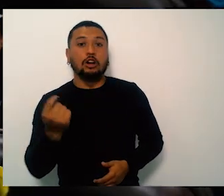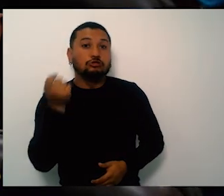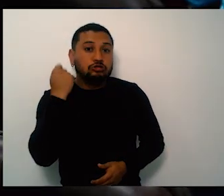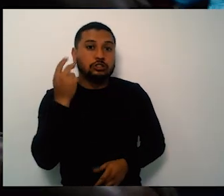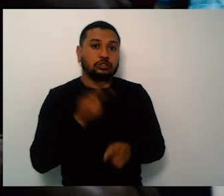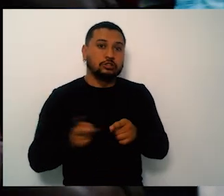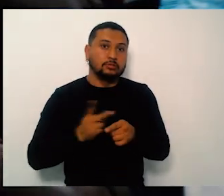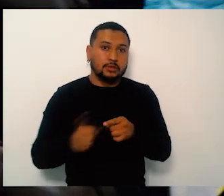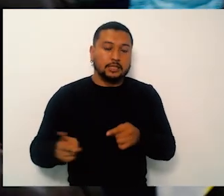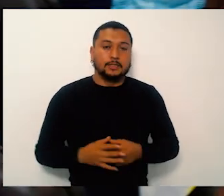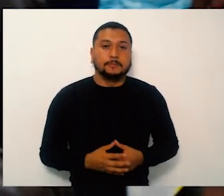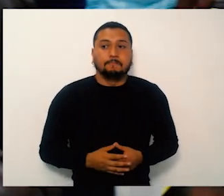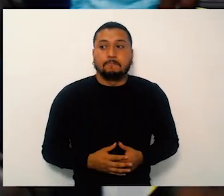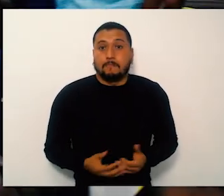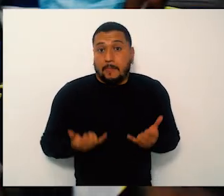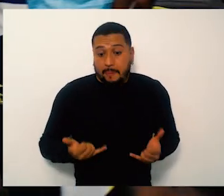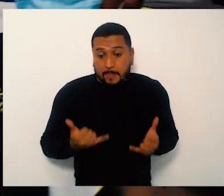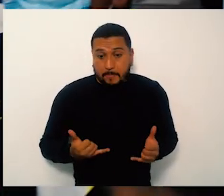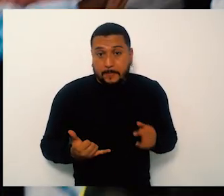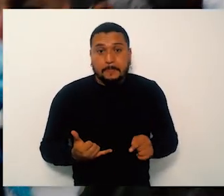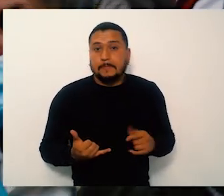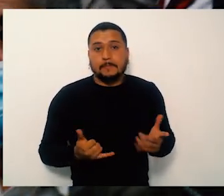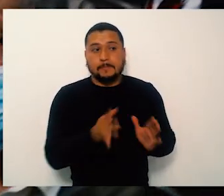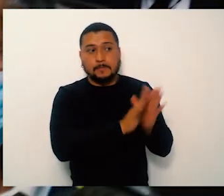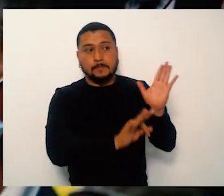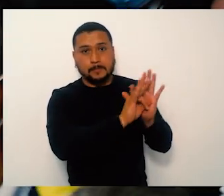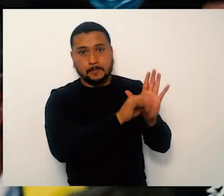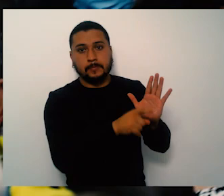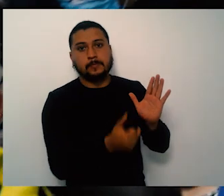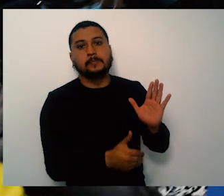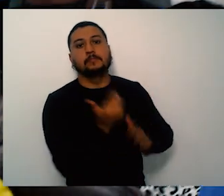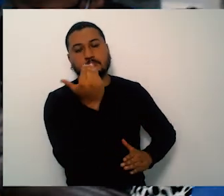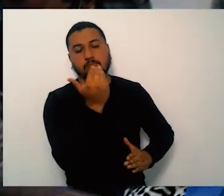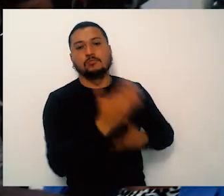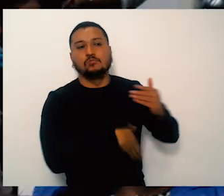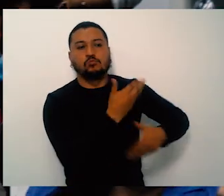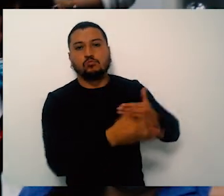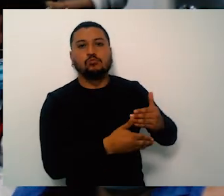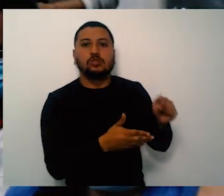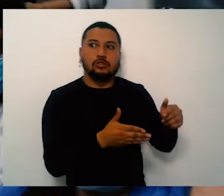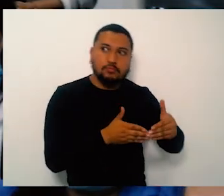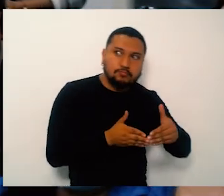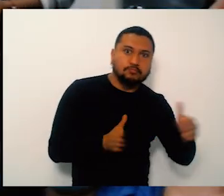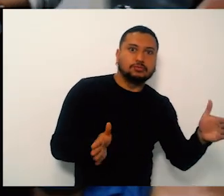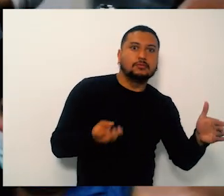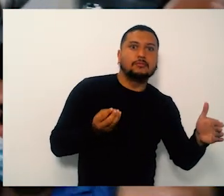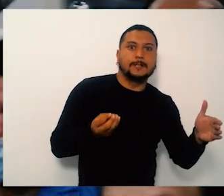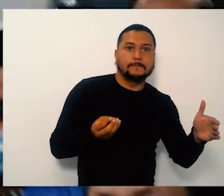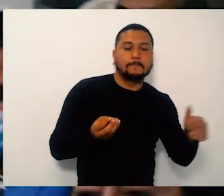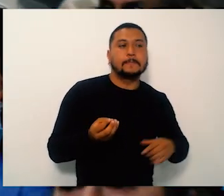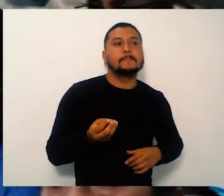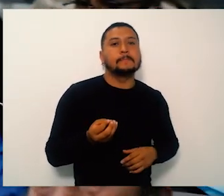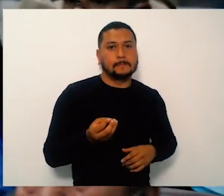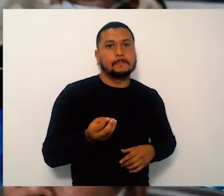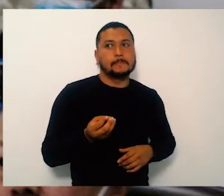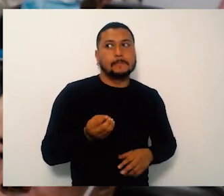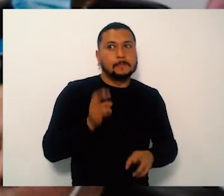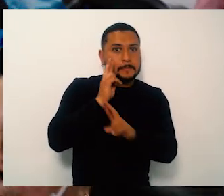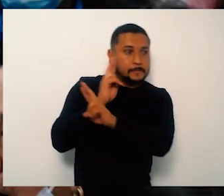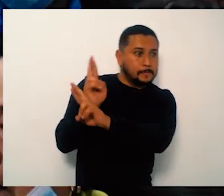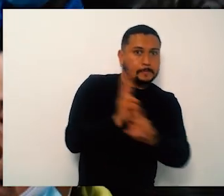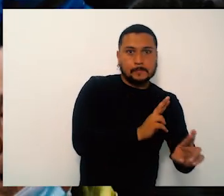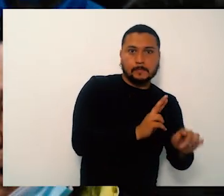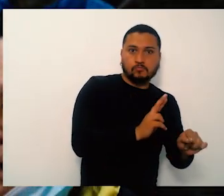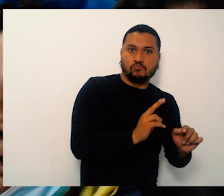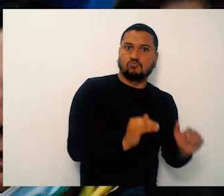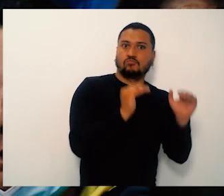recordamos que las preguntas a las que no se les dé respuesta durante esta transmisión serán resueltas en los términos de derecho